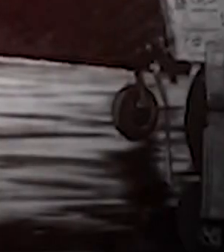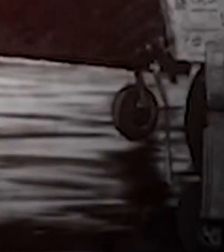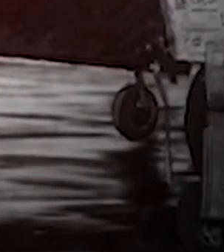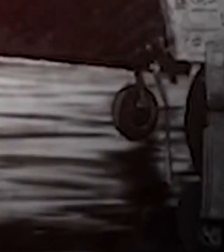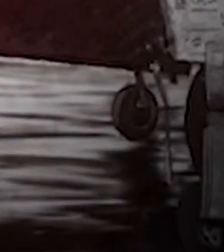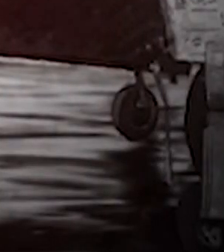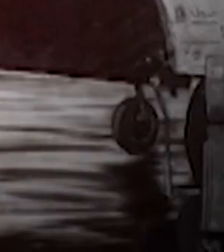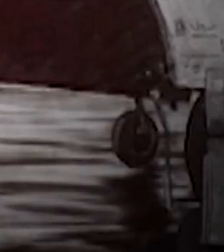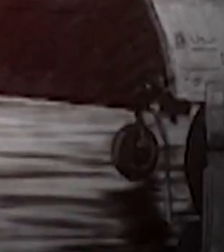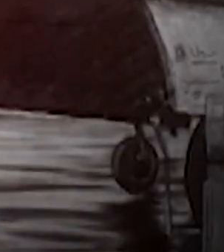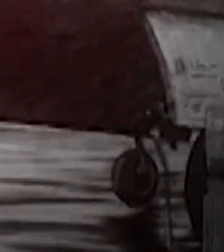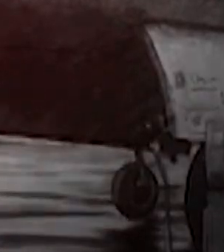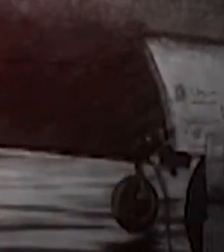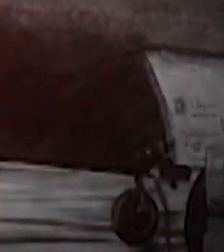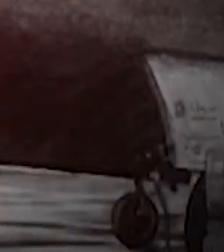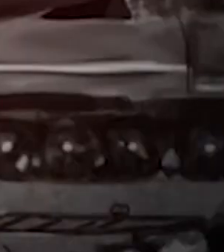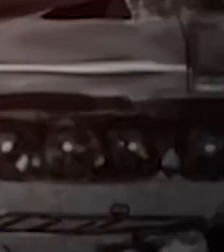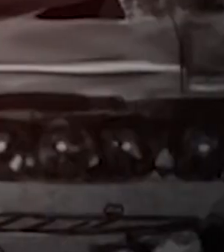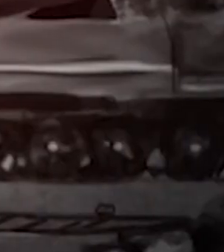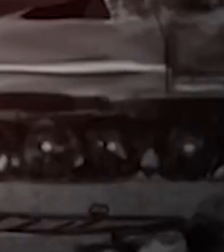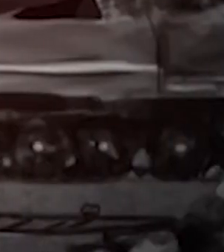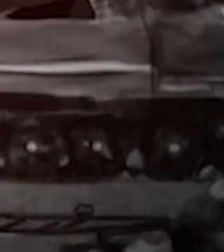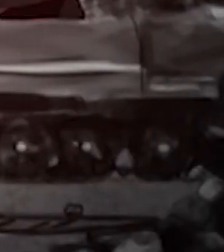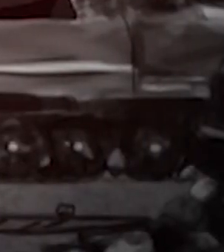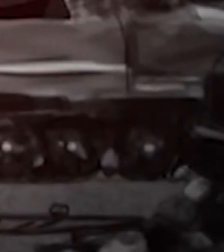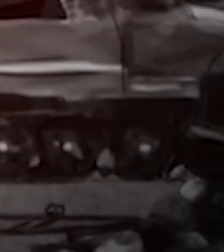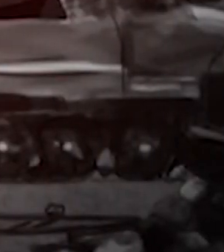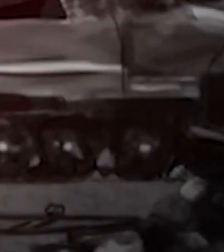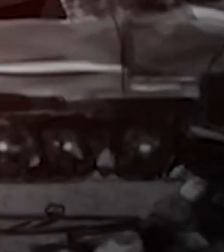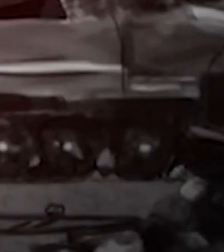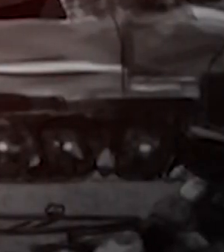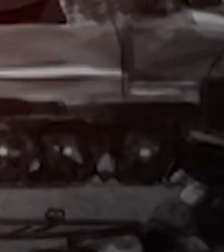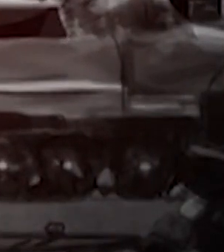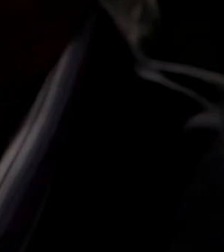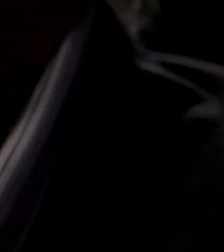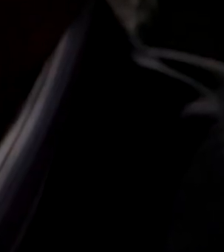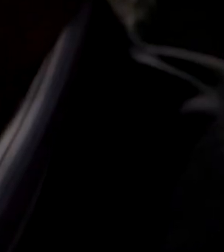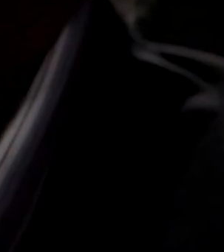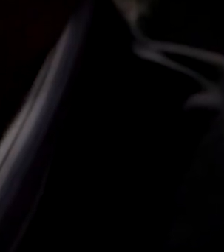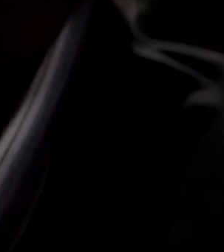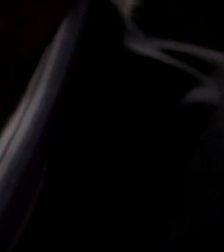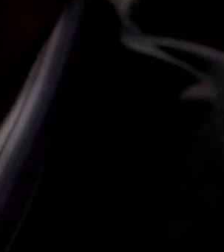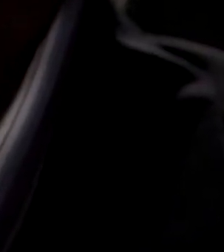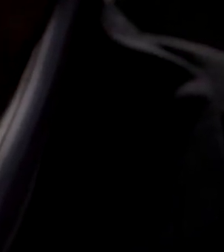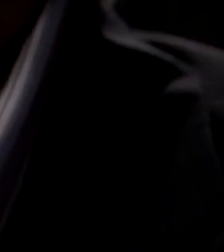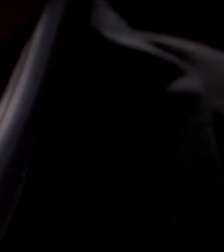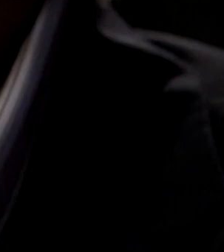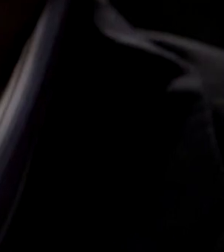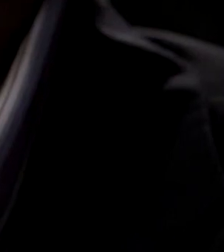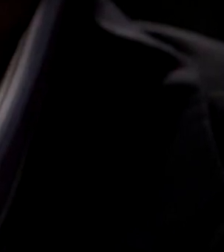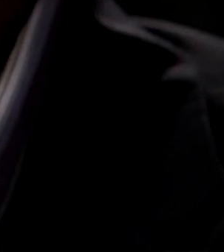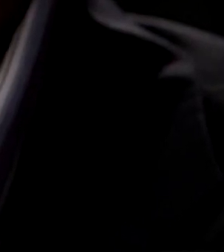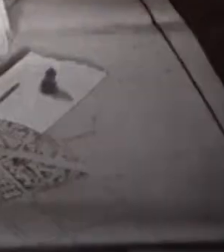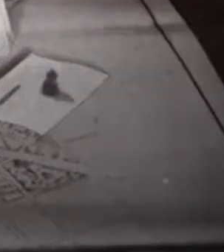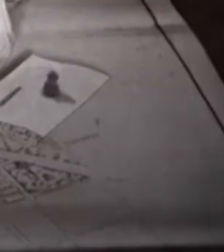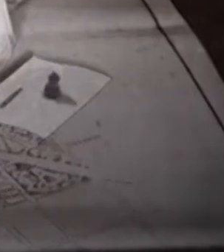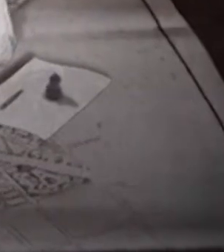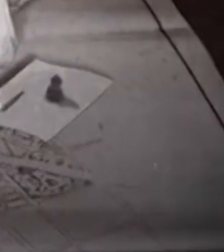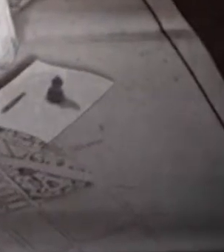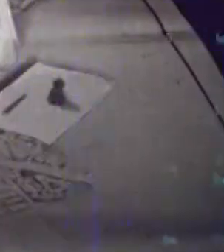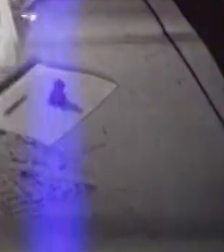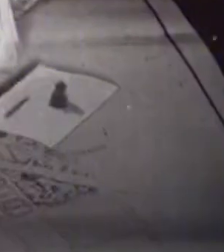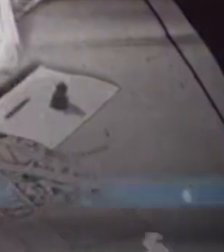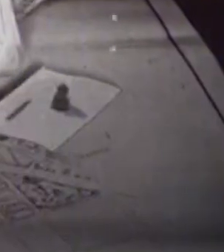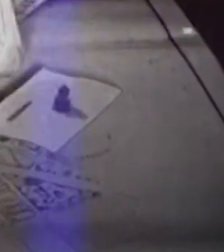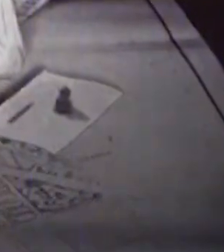porque en definitiva internet es una creación de DARPA que es una agencia de investigaciones del gobierno de Estados Unidos pero es el departamento de defensa los